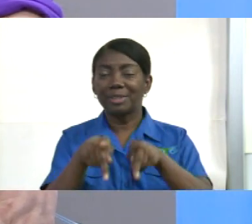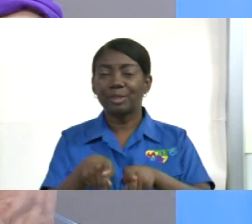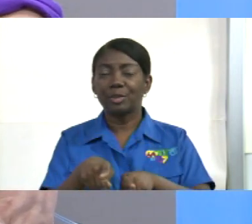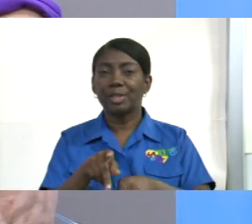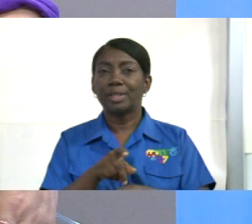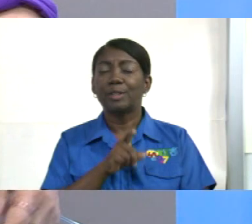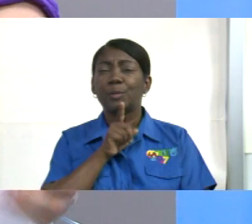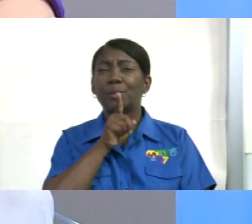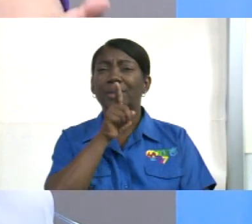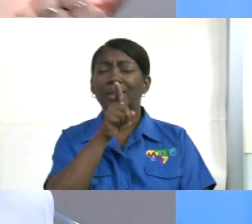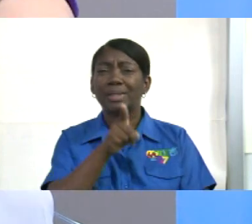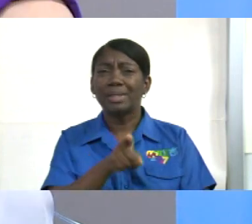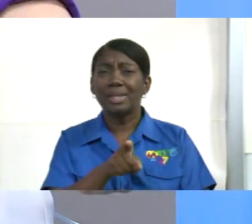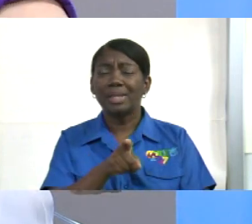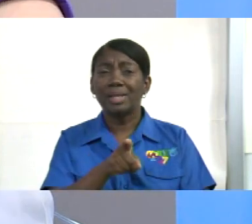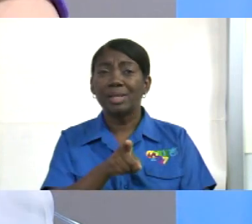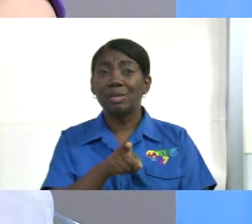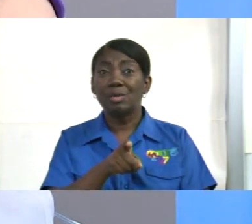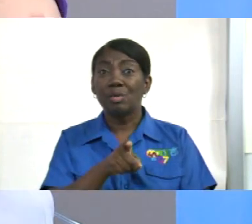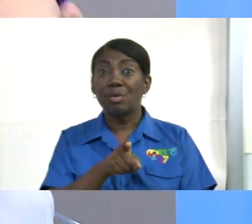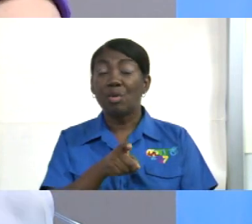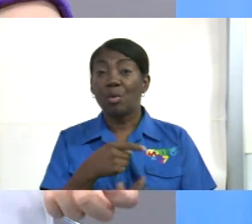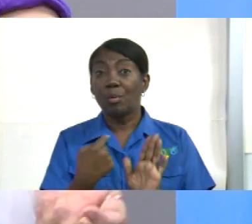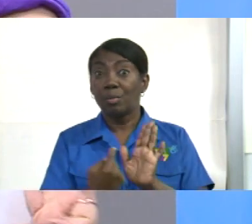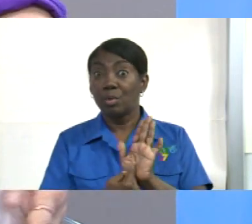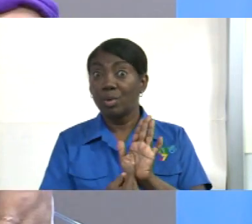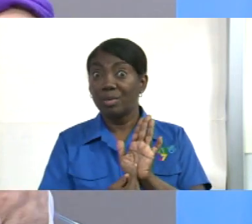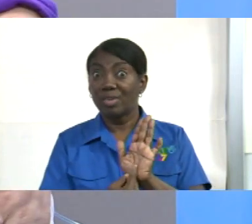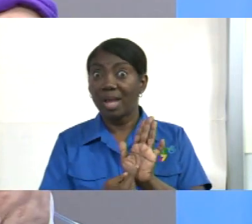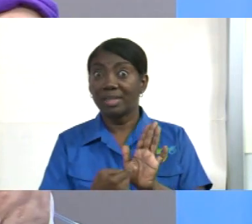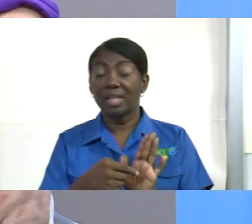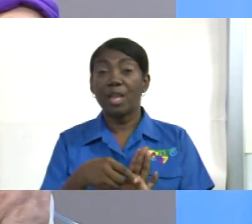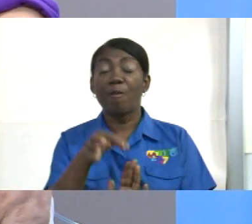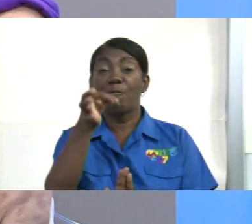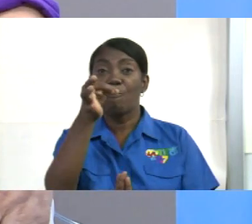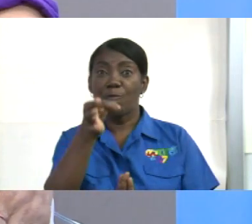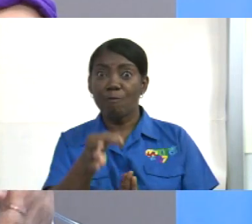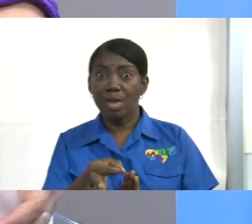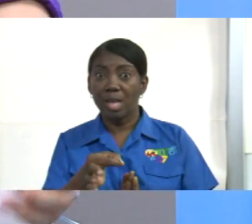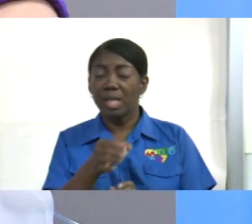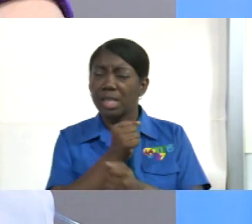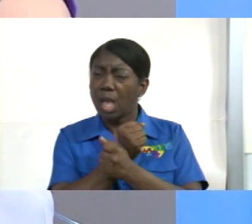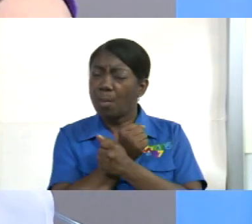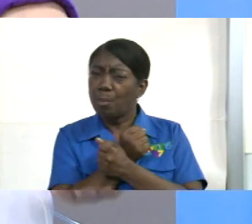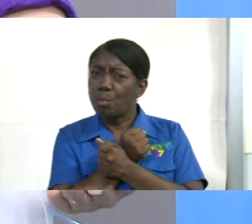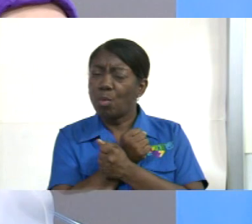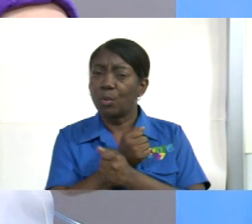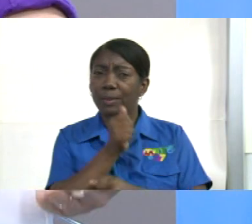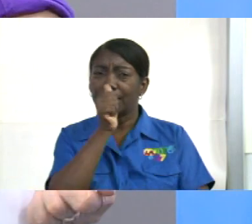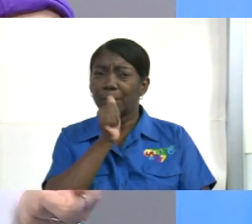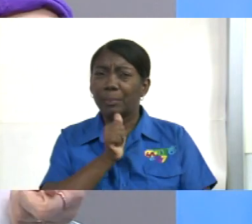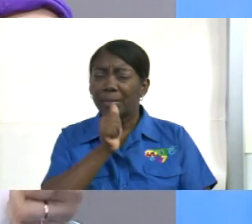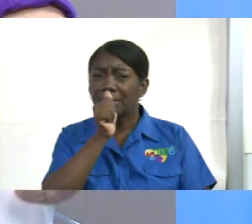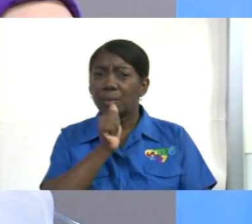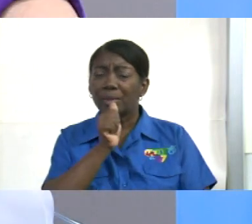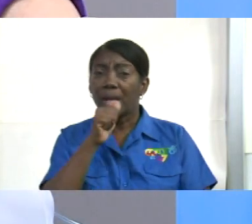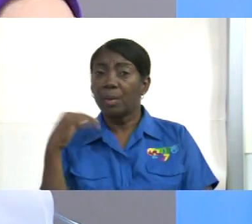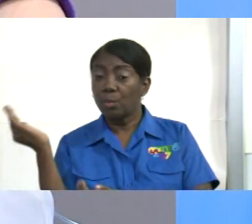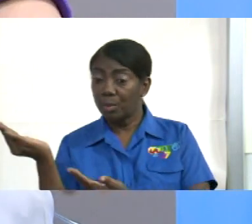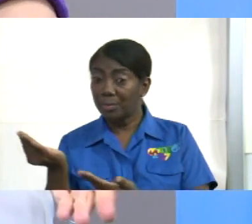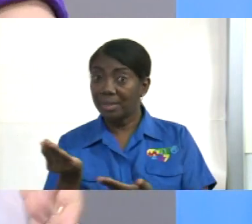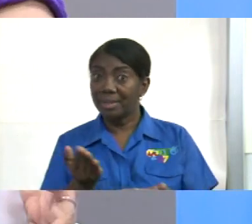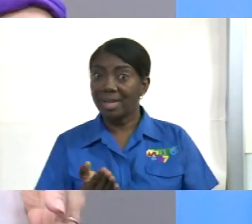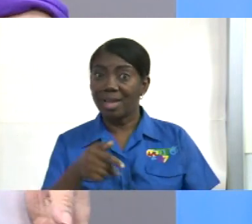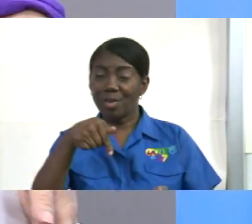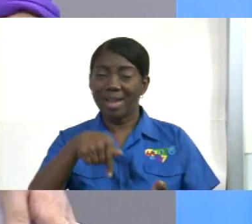testimonio de fe, de amor y de perseverancia. Por eso hoy hemos invitado a